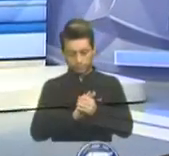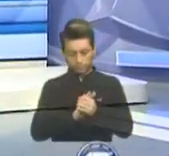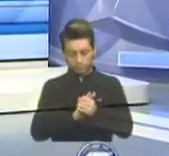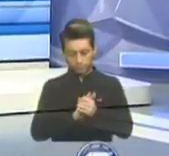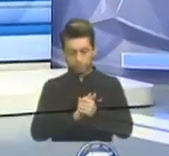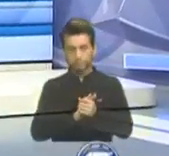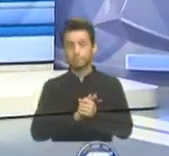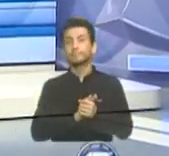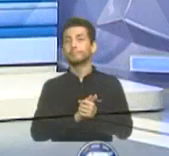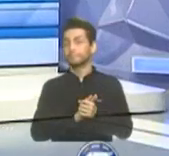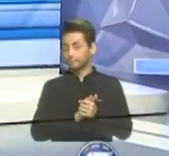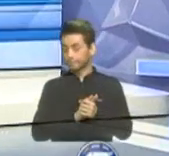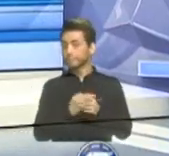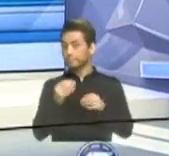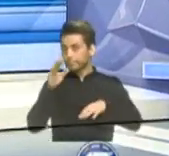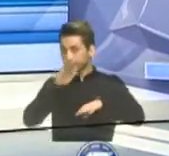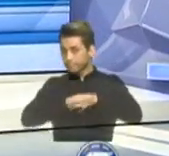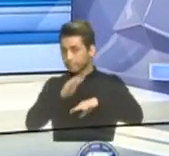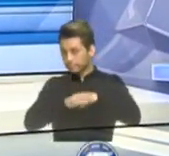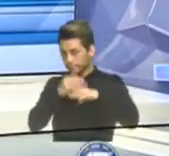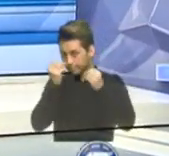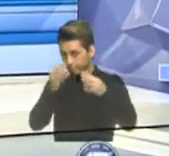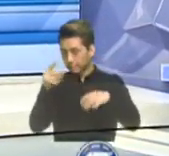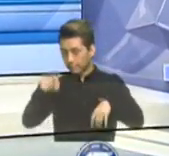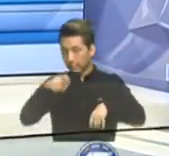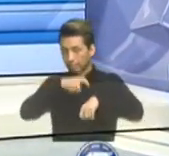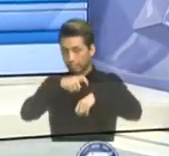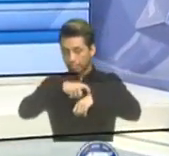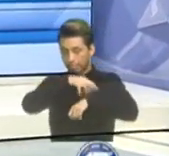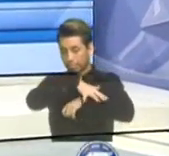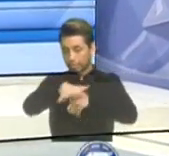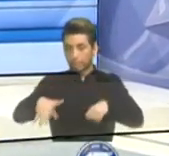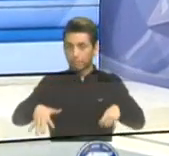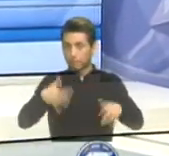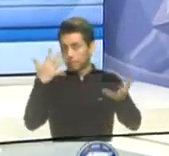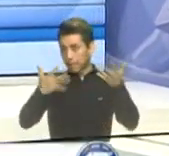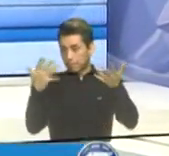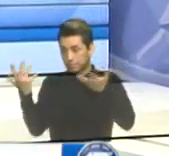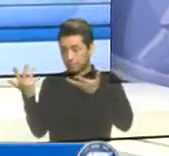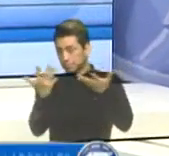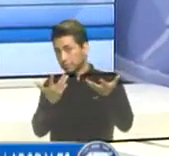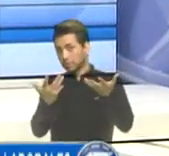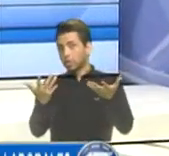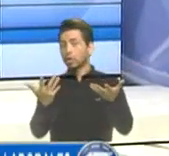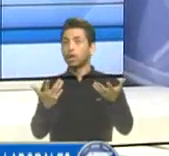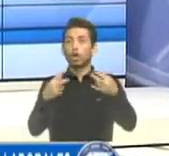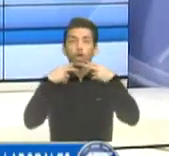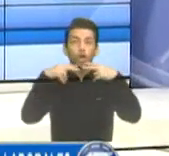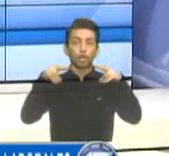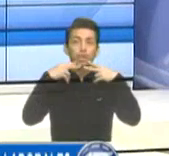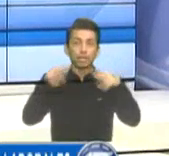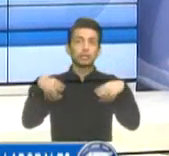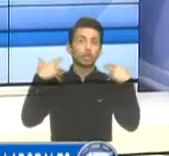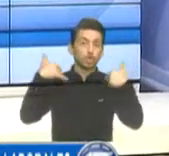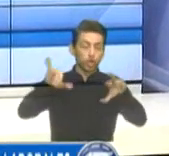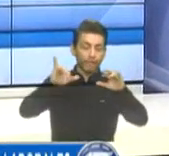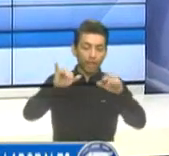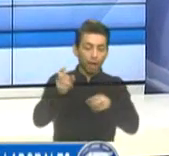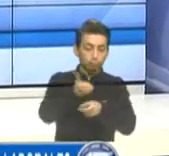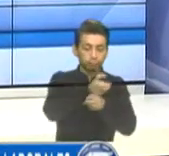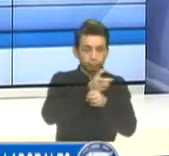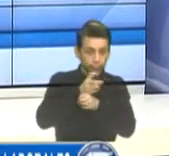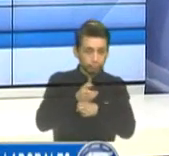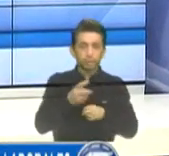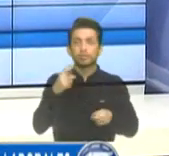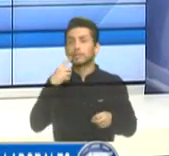Mantenemos al tanto de las situaciones climáticas. cualquier momento será noticia aquí en Noticiete, según el monitoreo que seguimos realizando, pero brevemente cambiamos